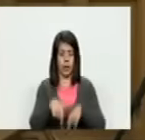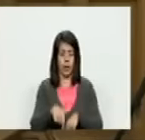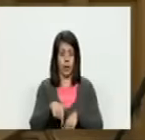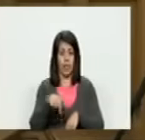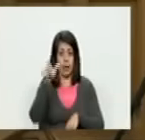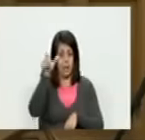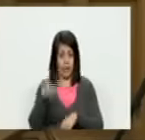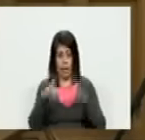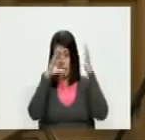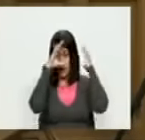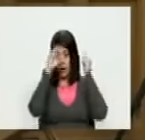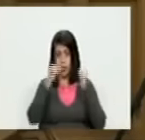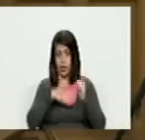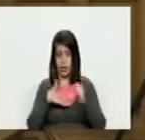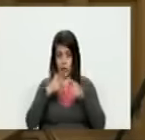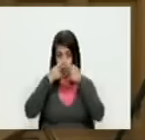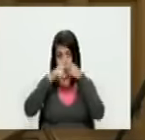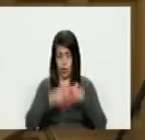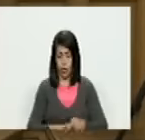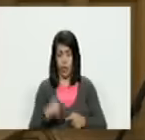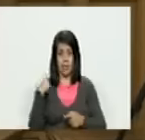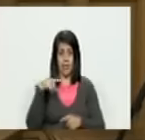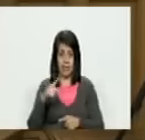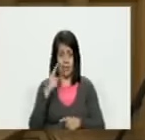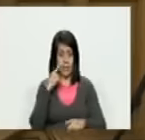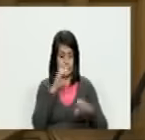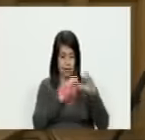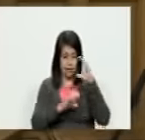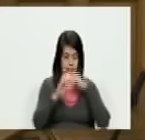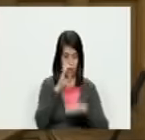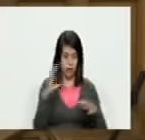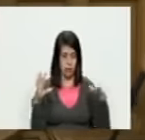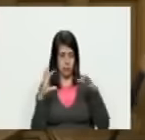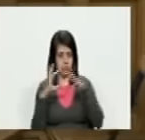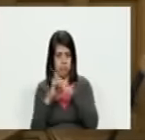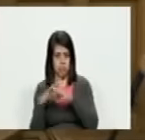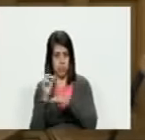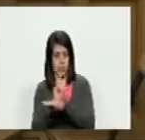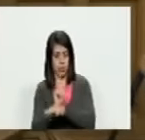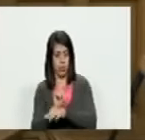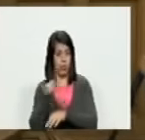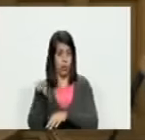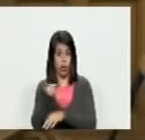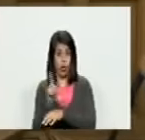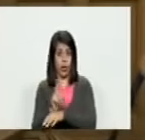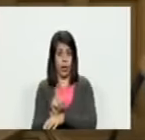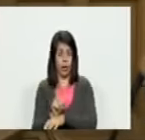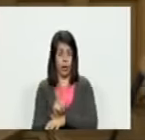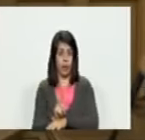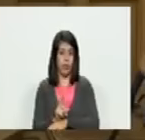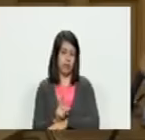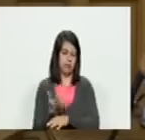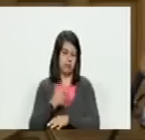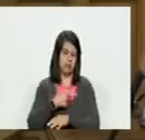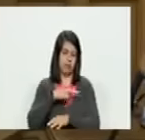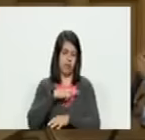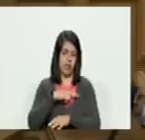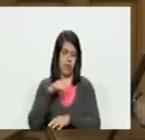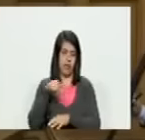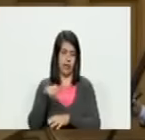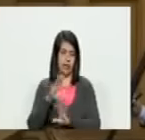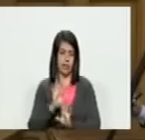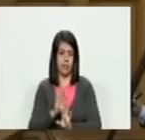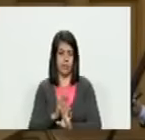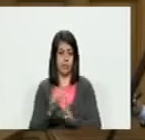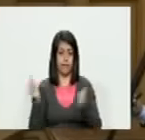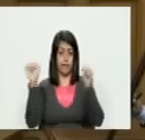Moncada si usted quiere hacer un conteo rápido tiene que tener rigor científico si no no está haciendo ningún conteo rápido es simplemente una farsa es simplemente